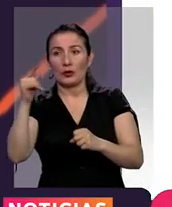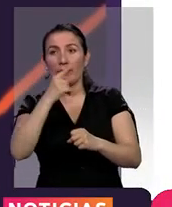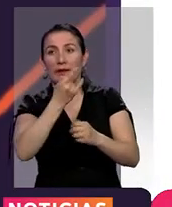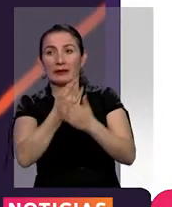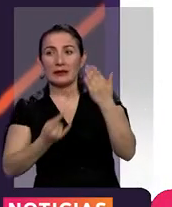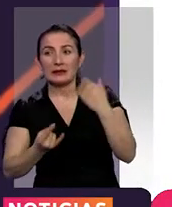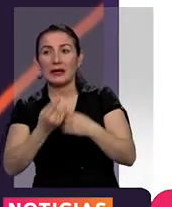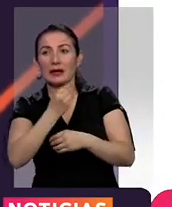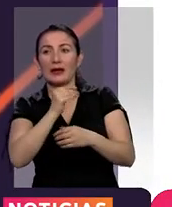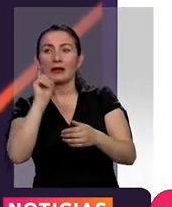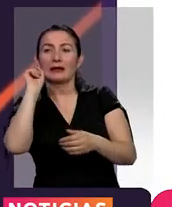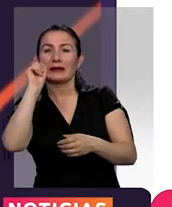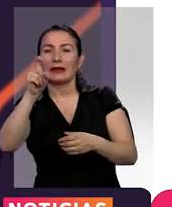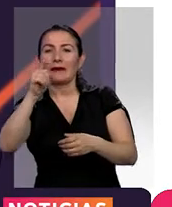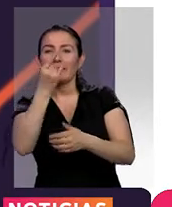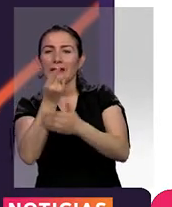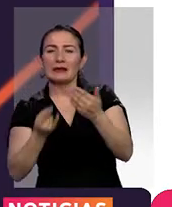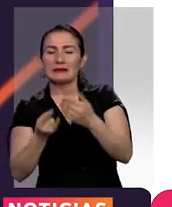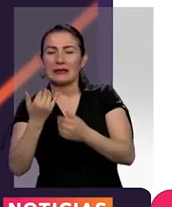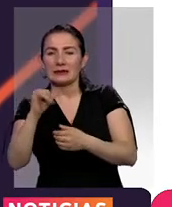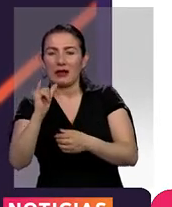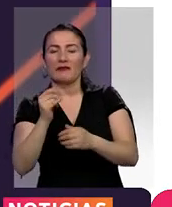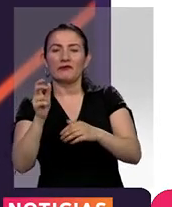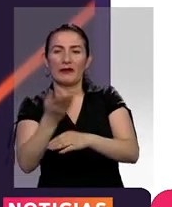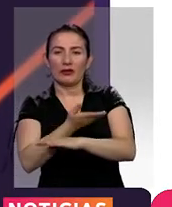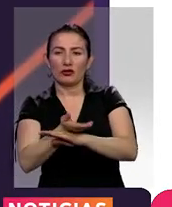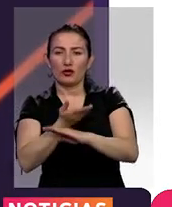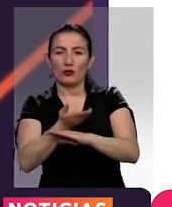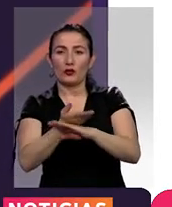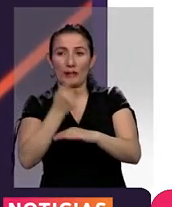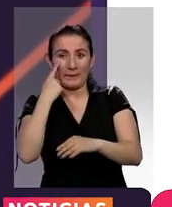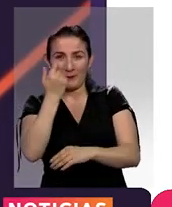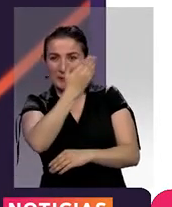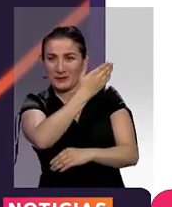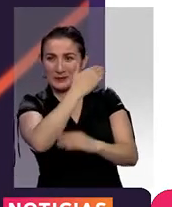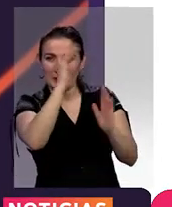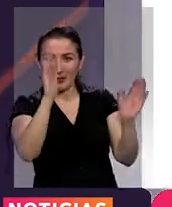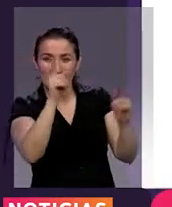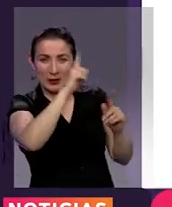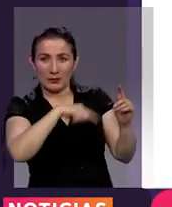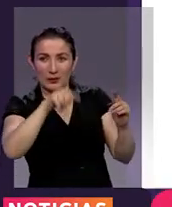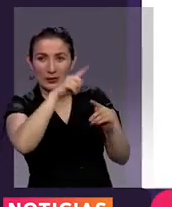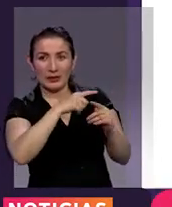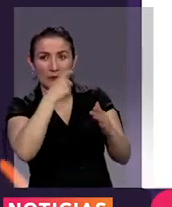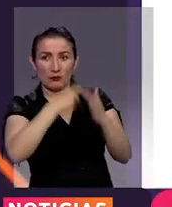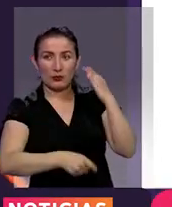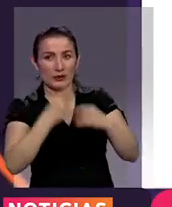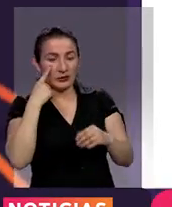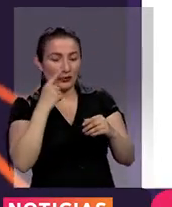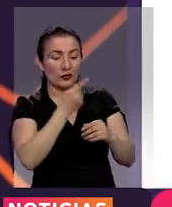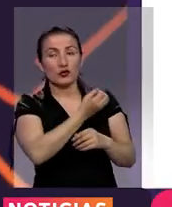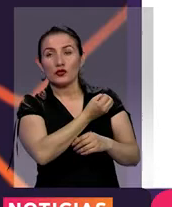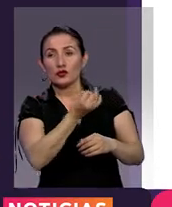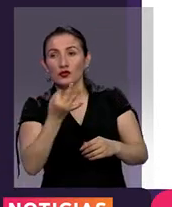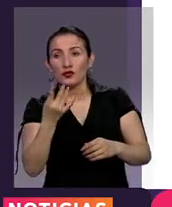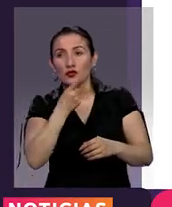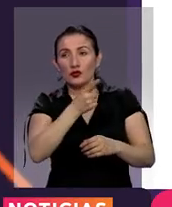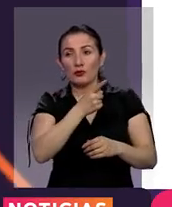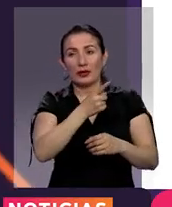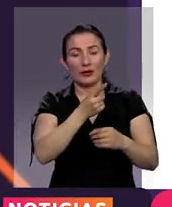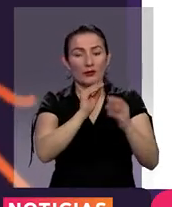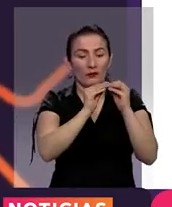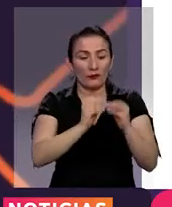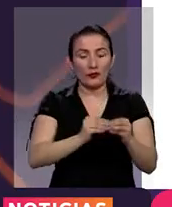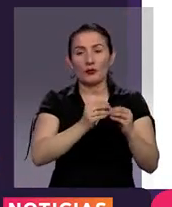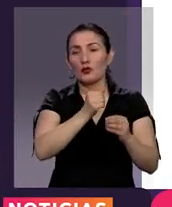Da clic en el botón Descarga ya tu factura. En la ventana que se abre presione la opción Impuesto y luego Vehicular. Seleccione tipo